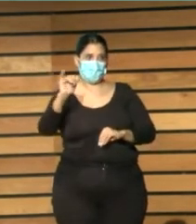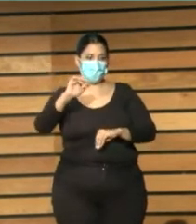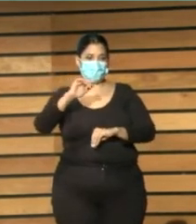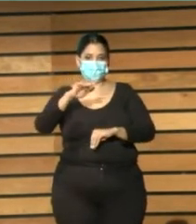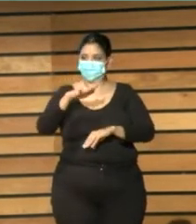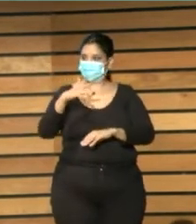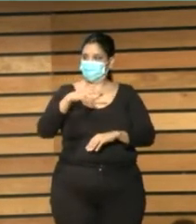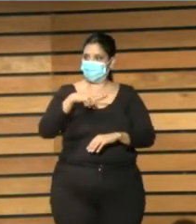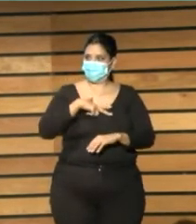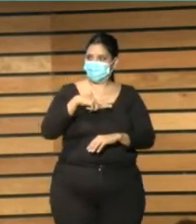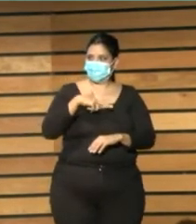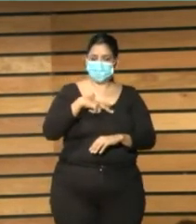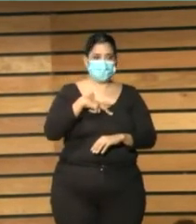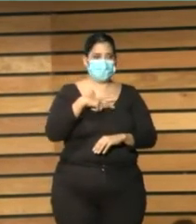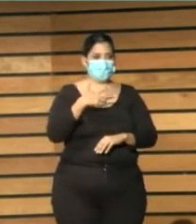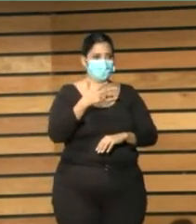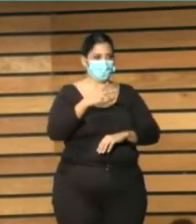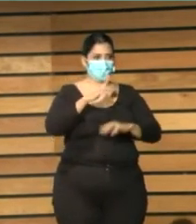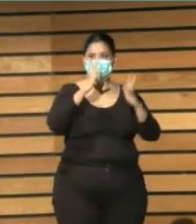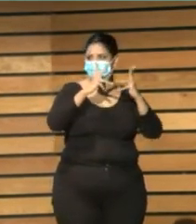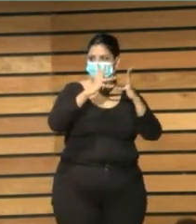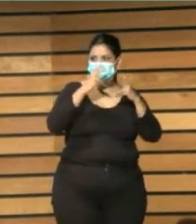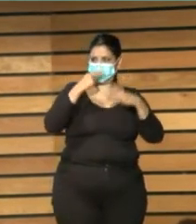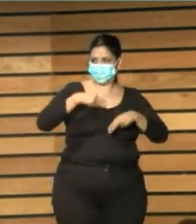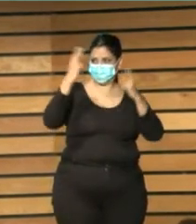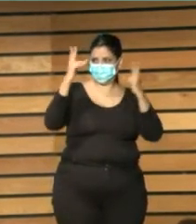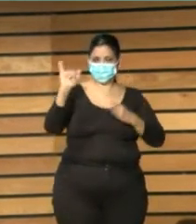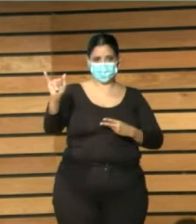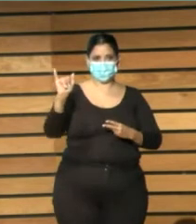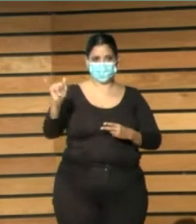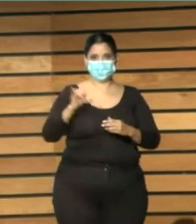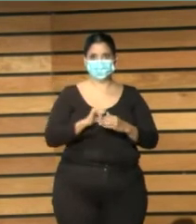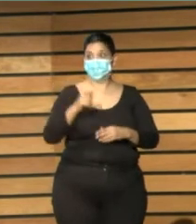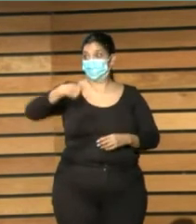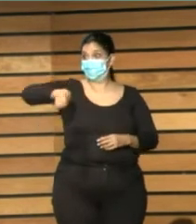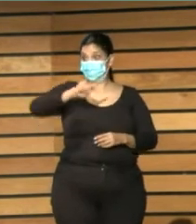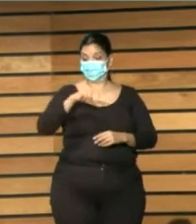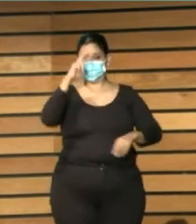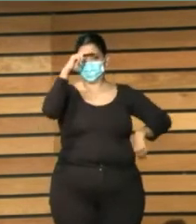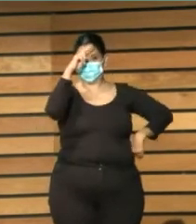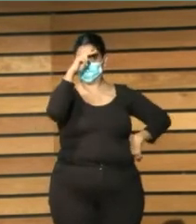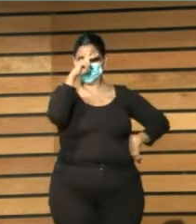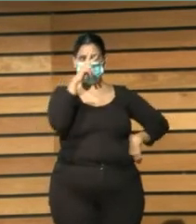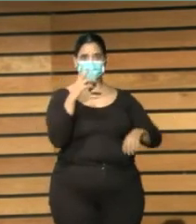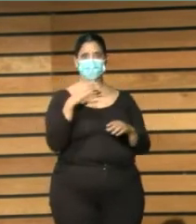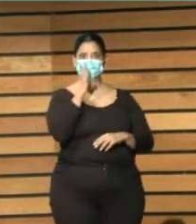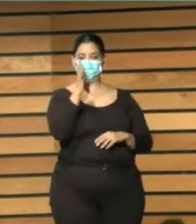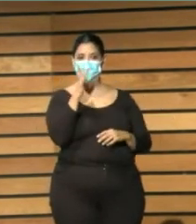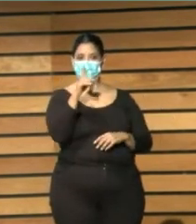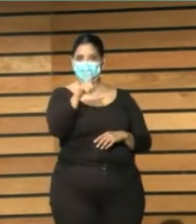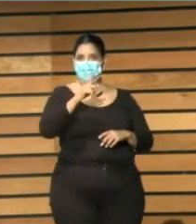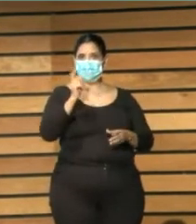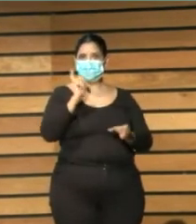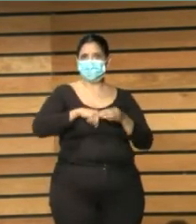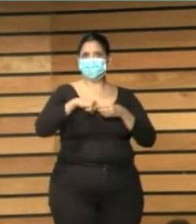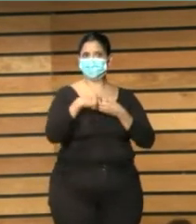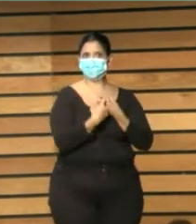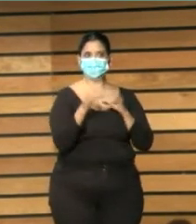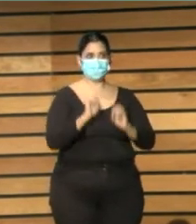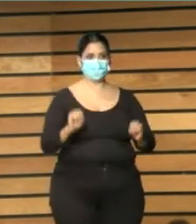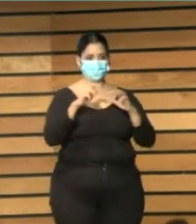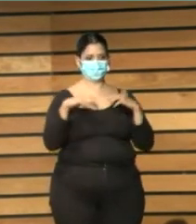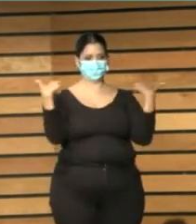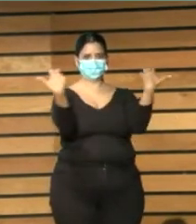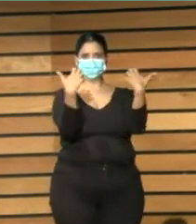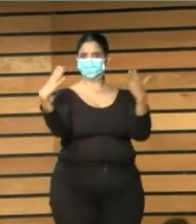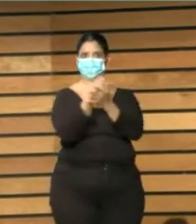bueno antes de que se nos nosotros que estábamos preocupados por la participación pero veo que el clima le sienta es que la mesa se